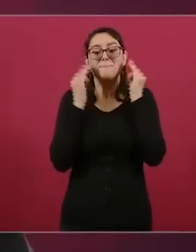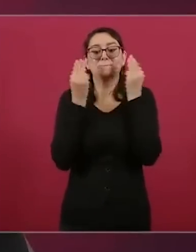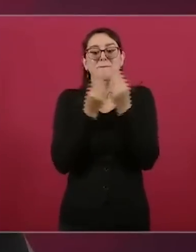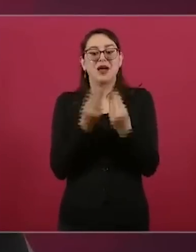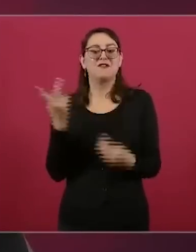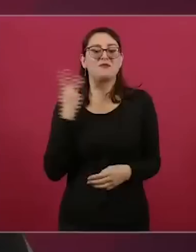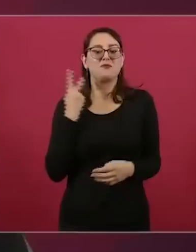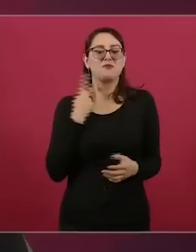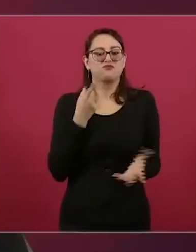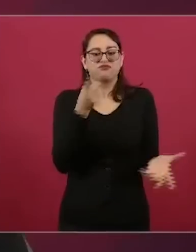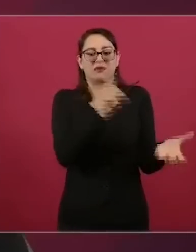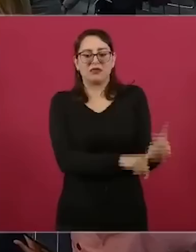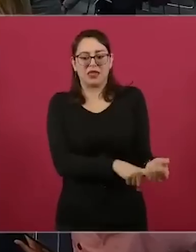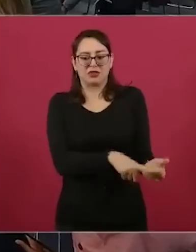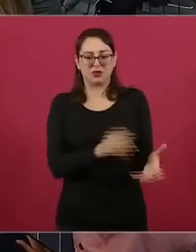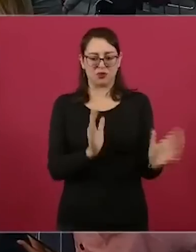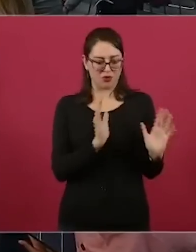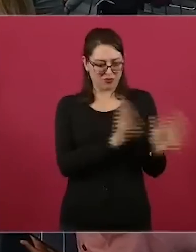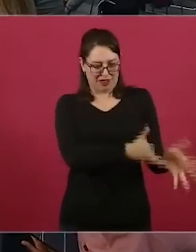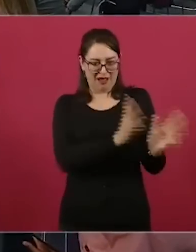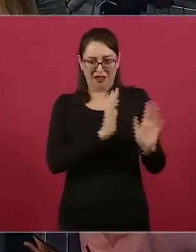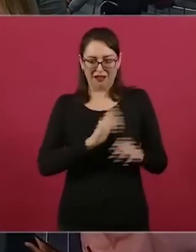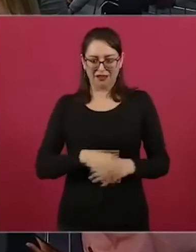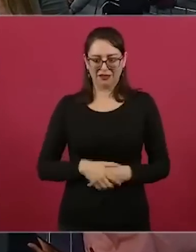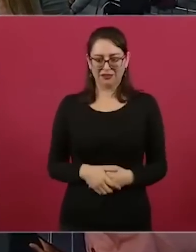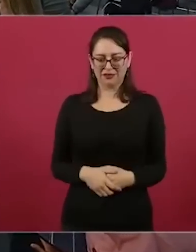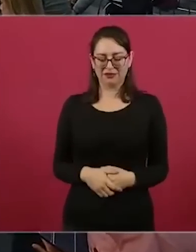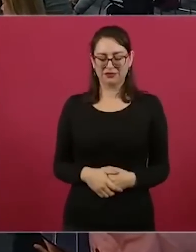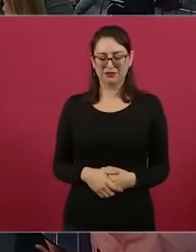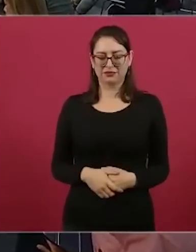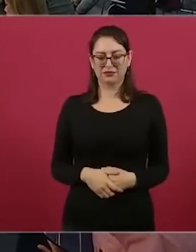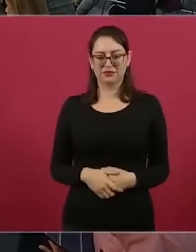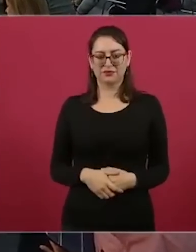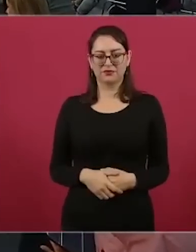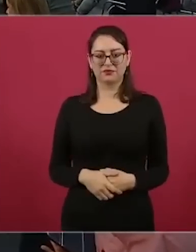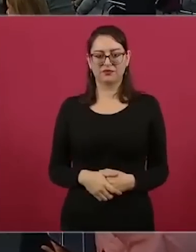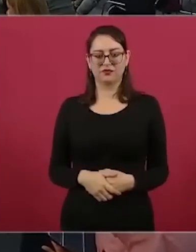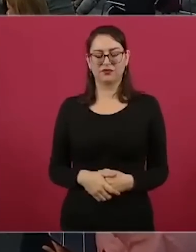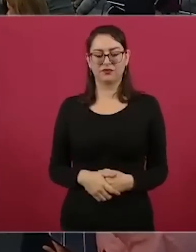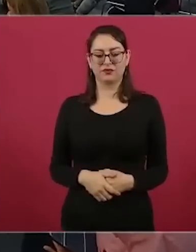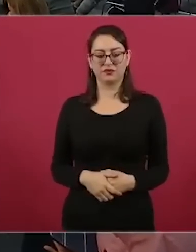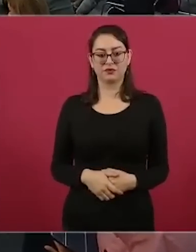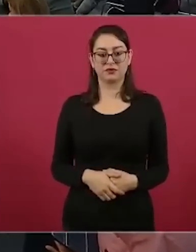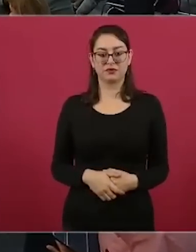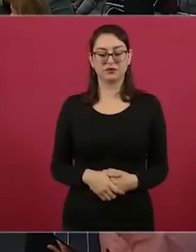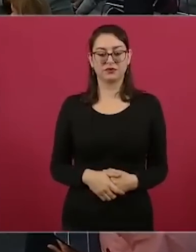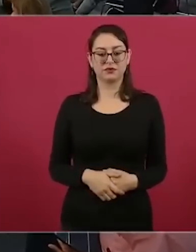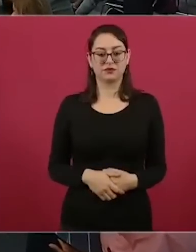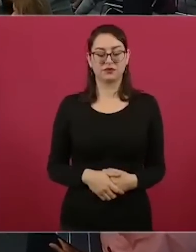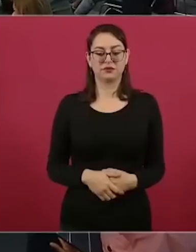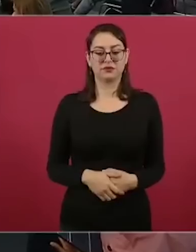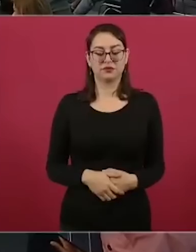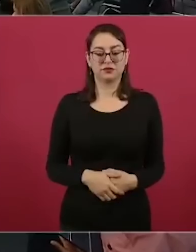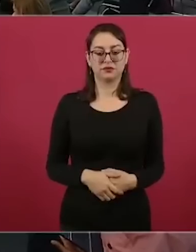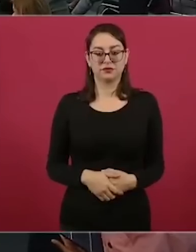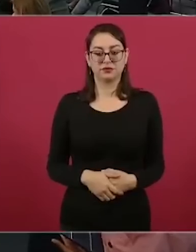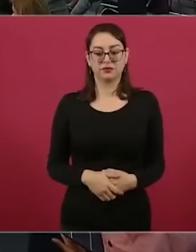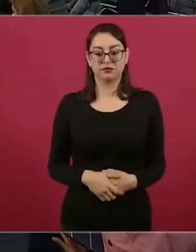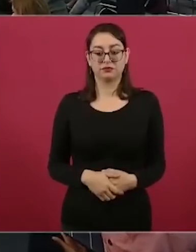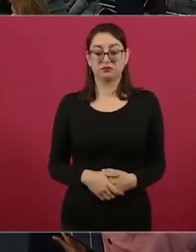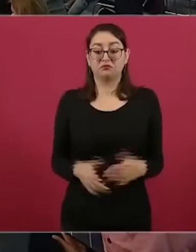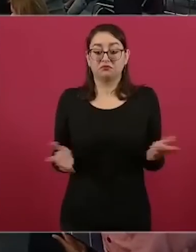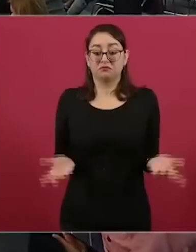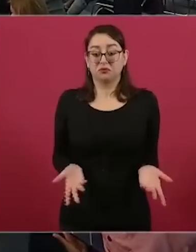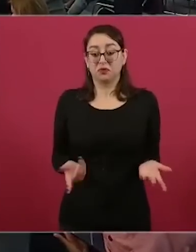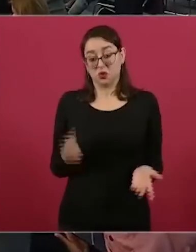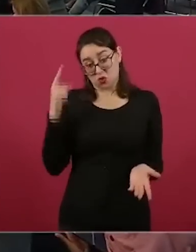Entonces, ¿tienen preocupación? No, creo que se equivocaron. Se equivocaron queriendo